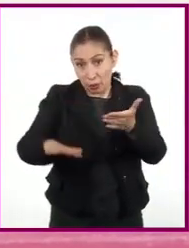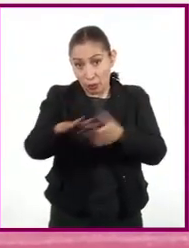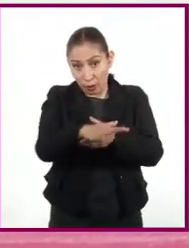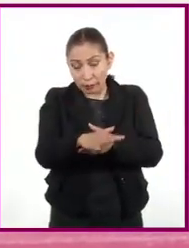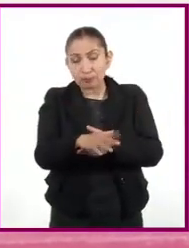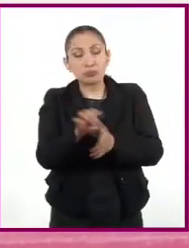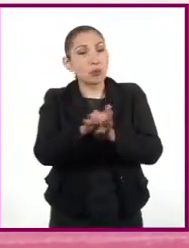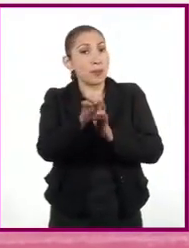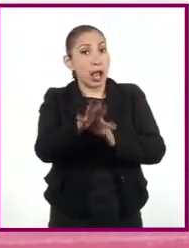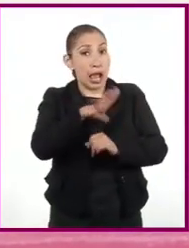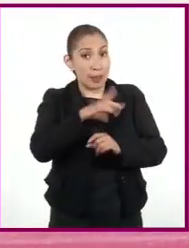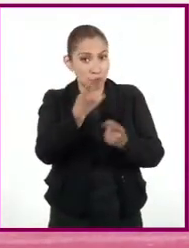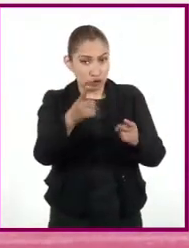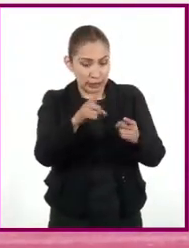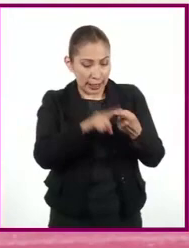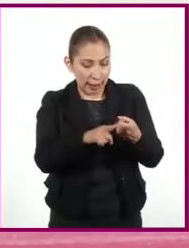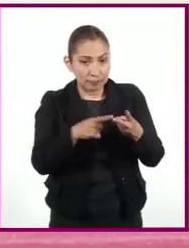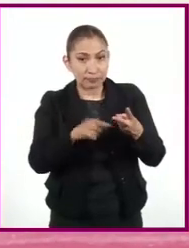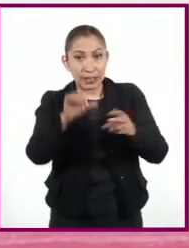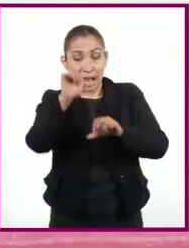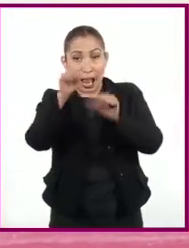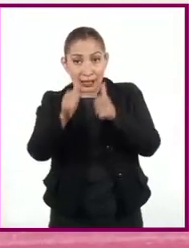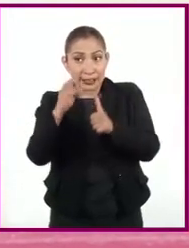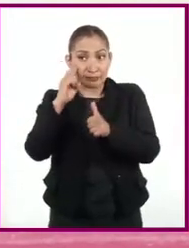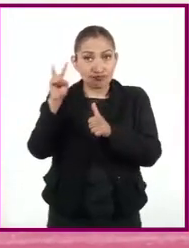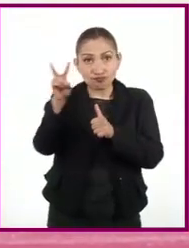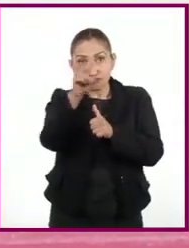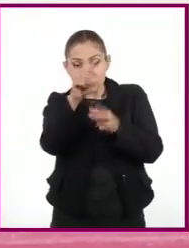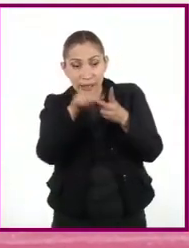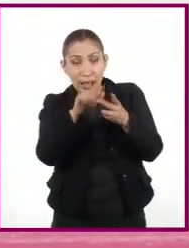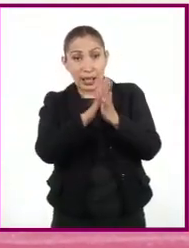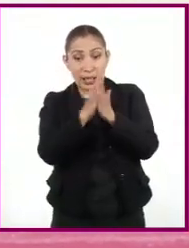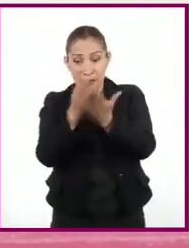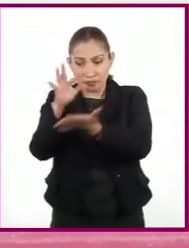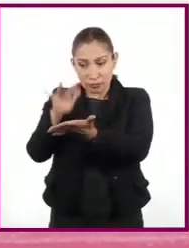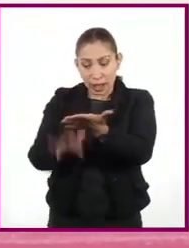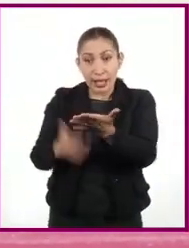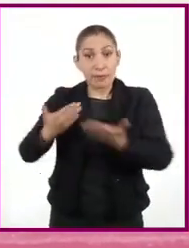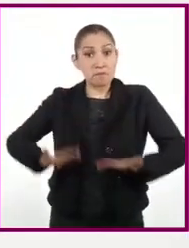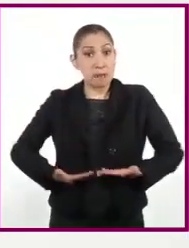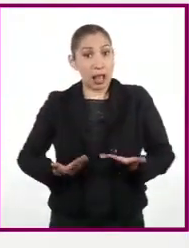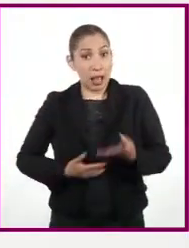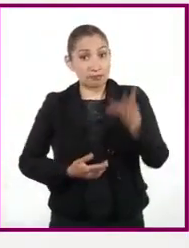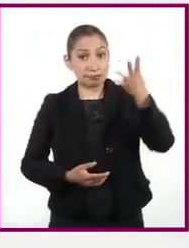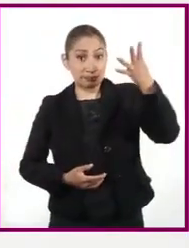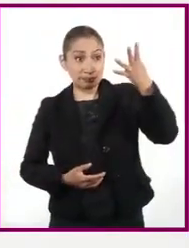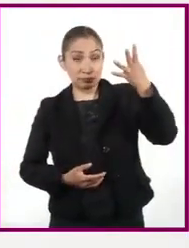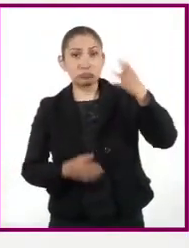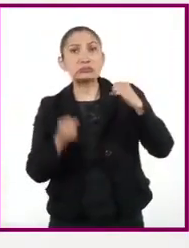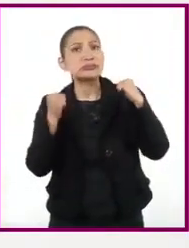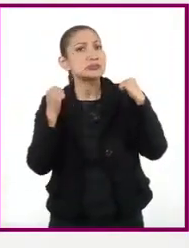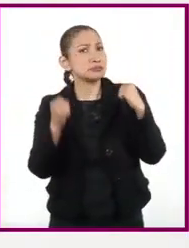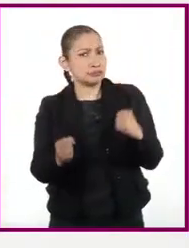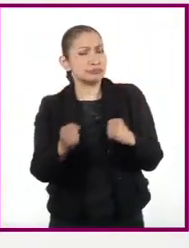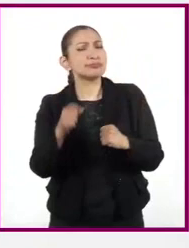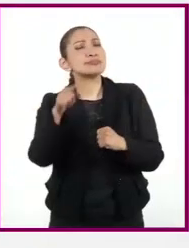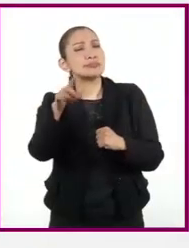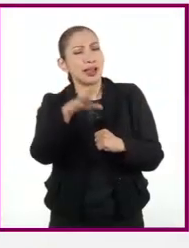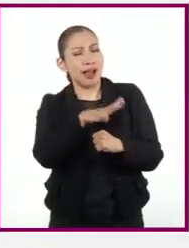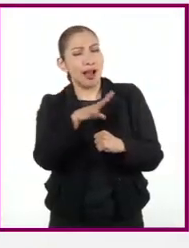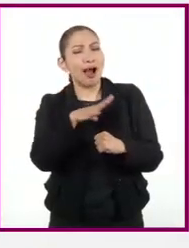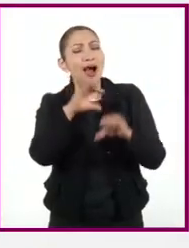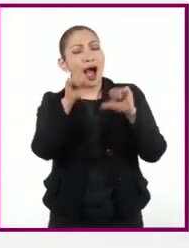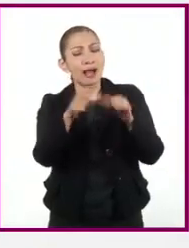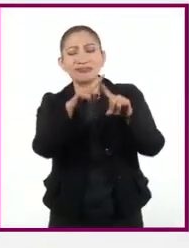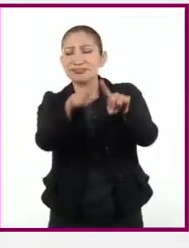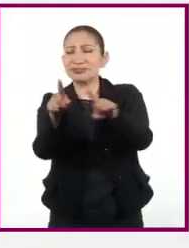Entre ellos está la música, las artes visuales, la literatura y la danza Sin duda podemos hacer